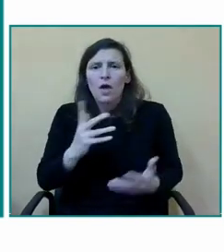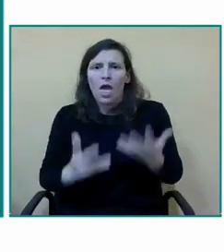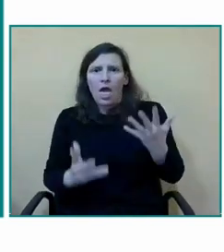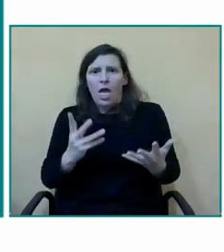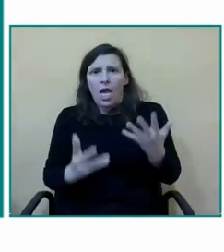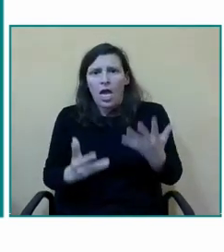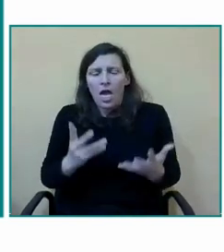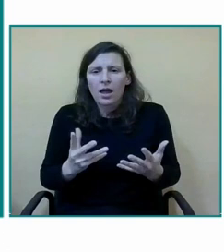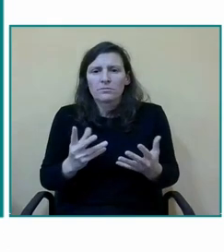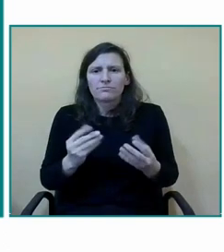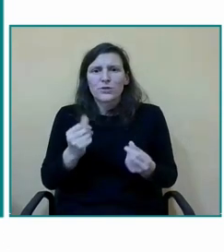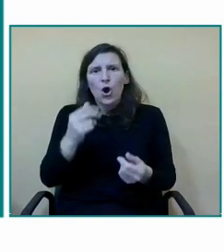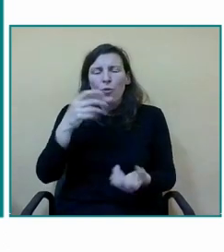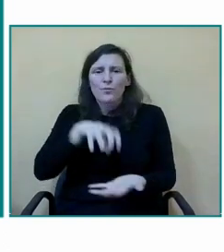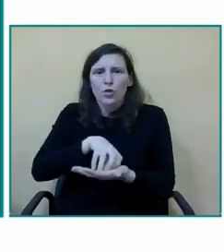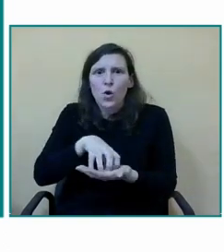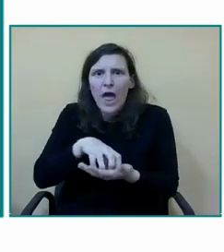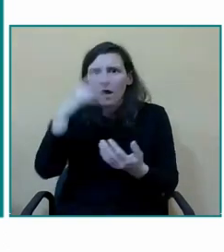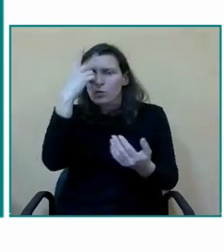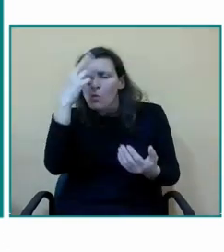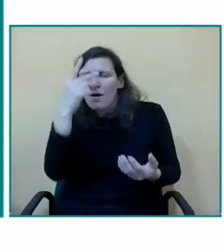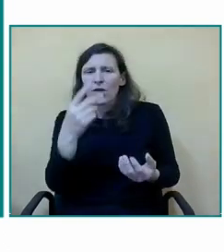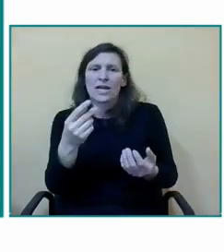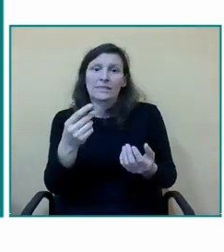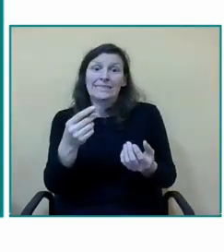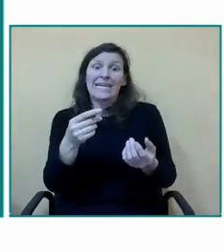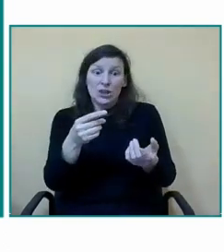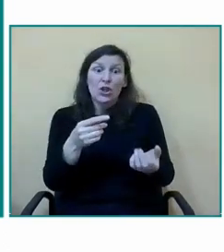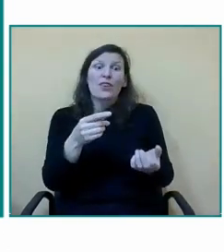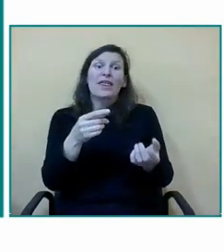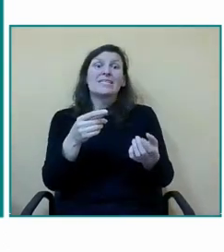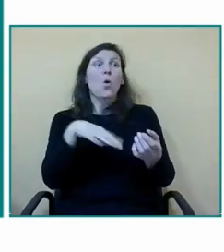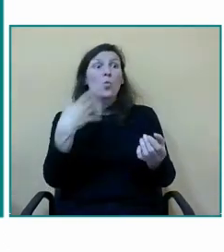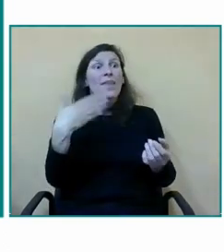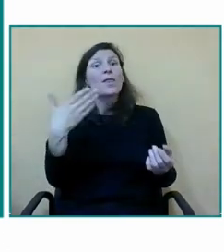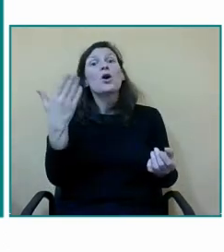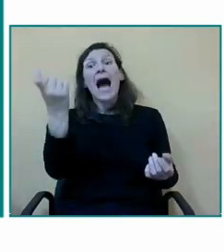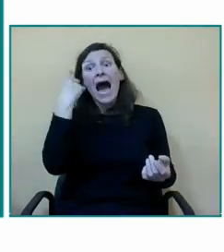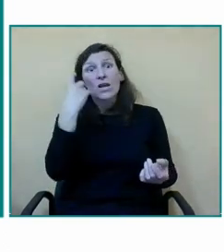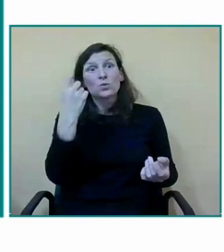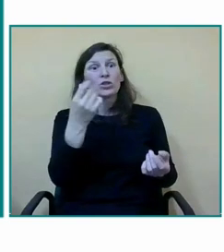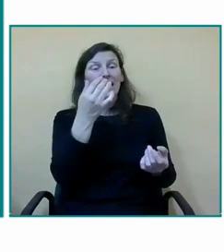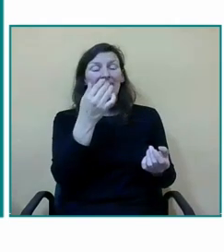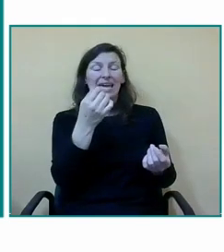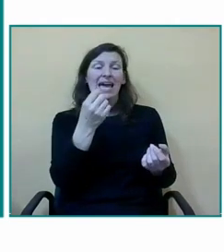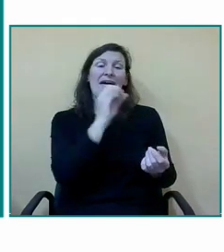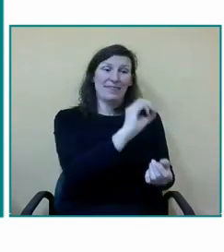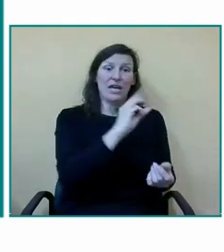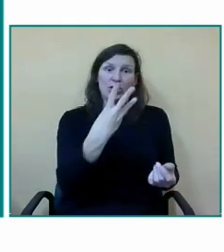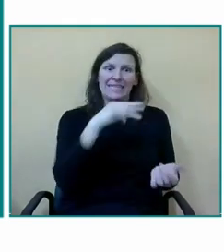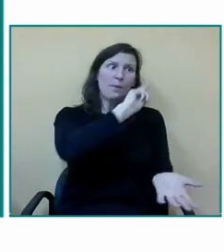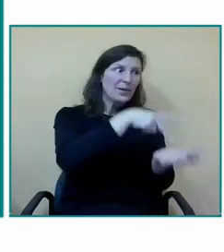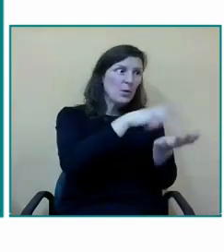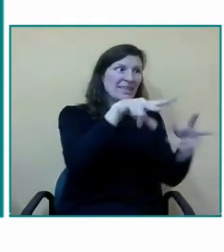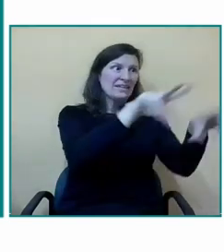todo eso nos lo van a dar de una información muy relevante y sobre todo muchos es algo muy importante que